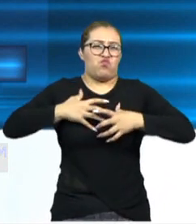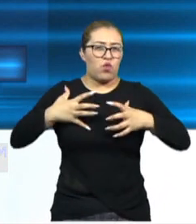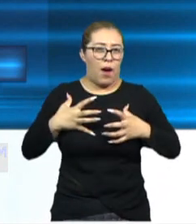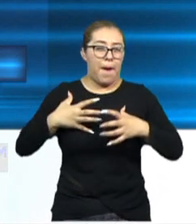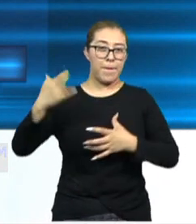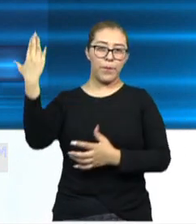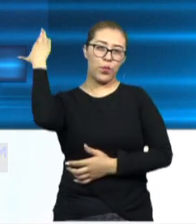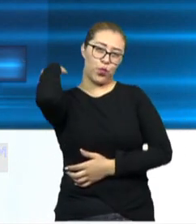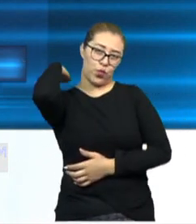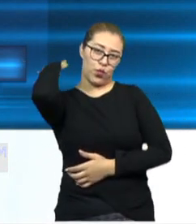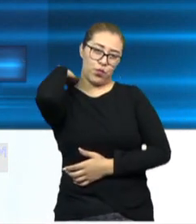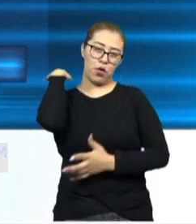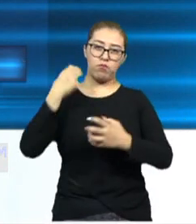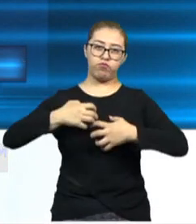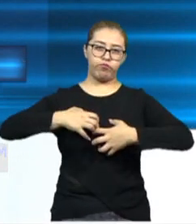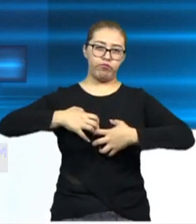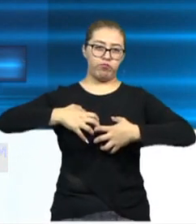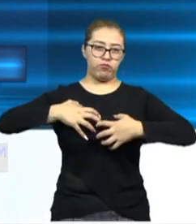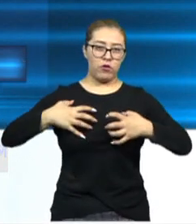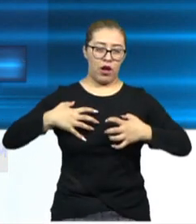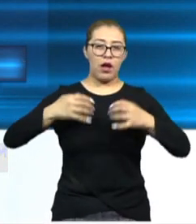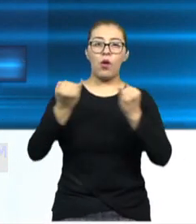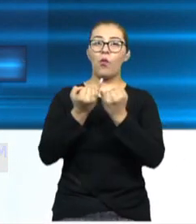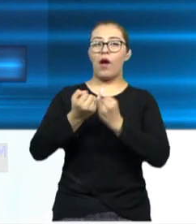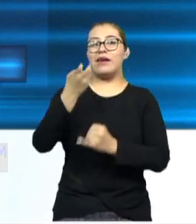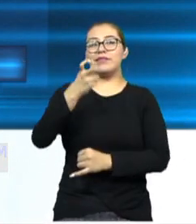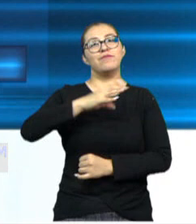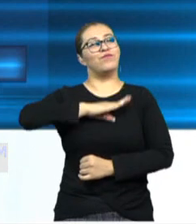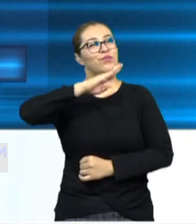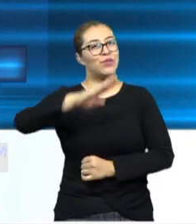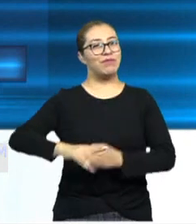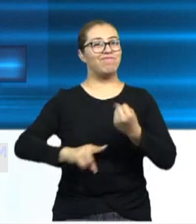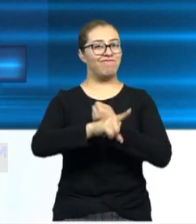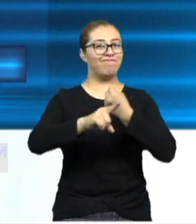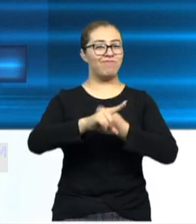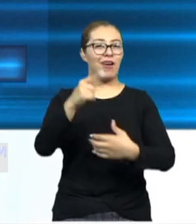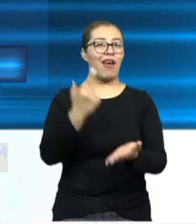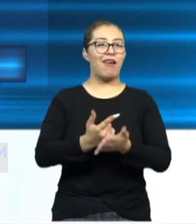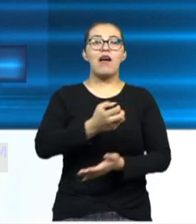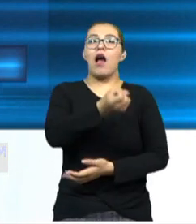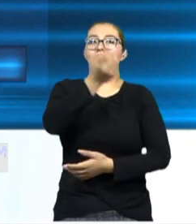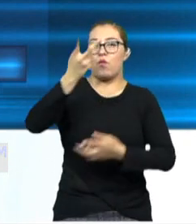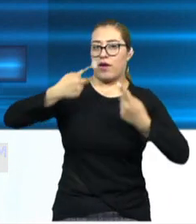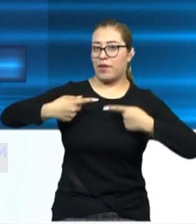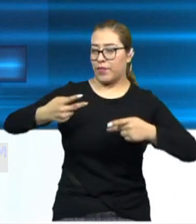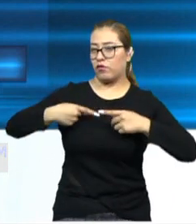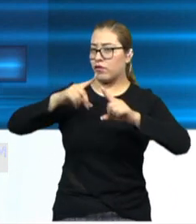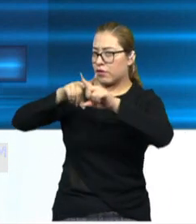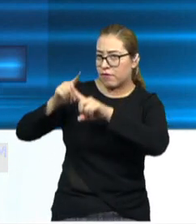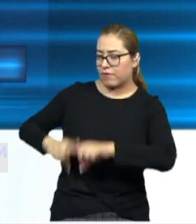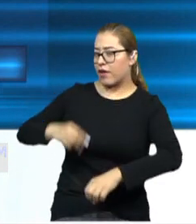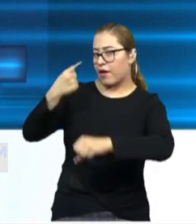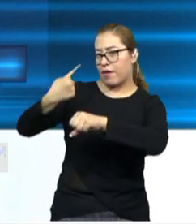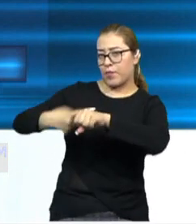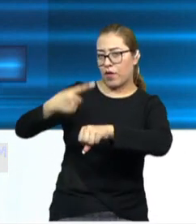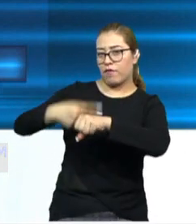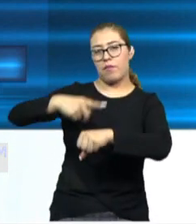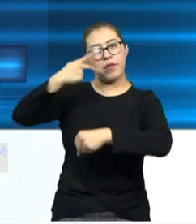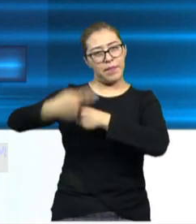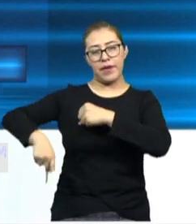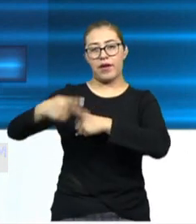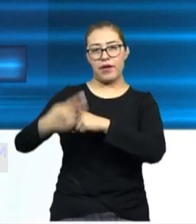pulmonar y esto también va generando defunciones en ciertas personas que tienen diversos factores de riesgo.